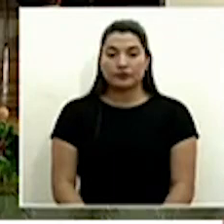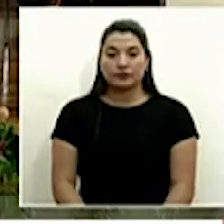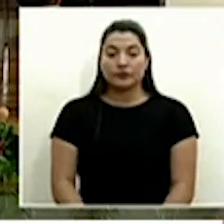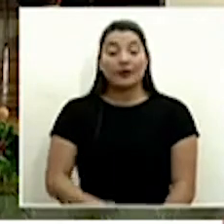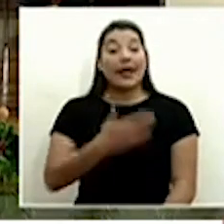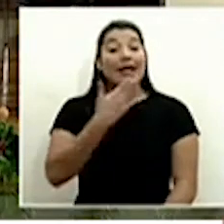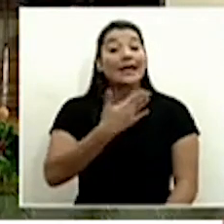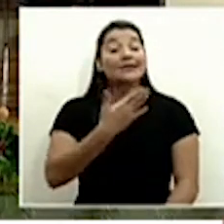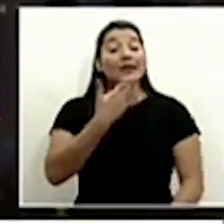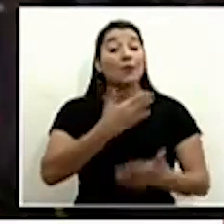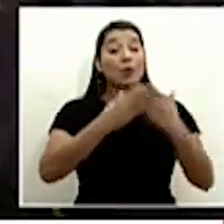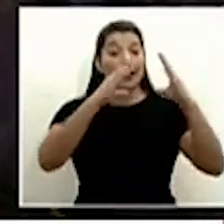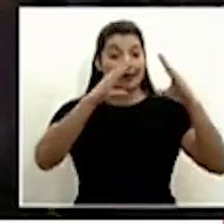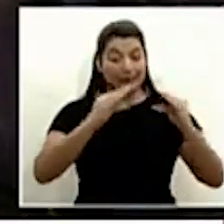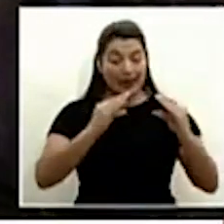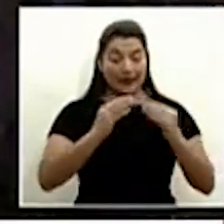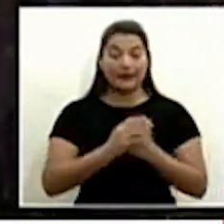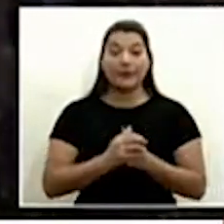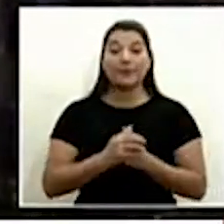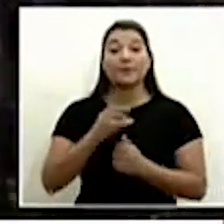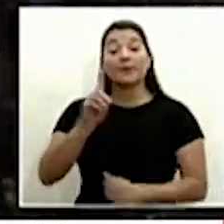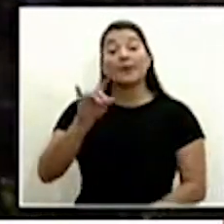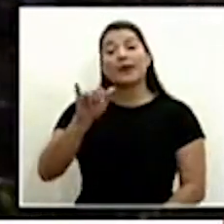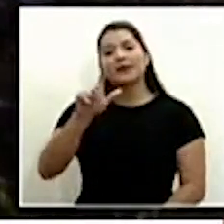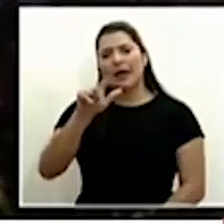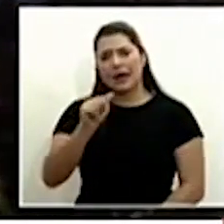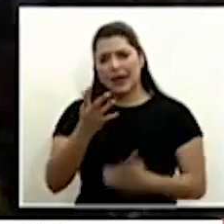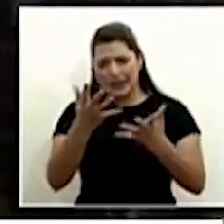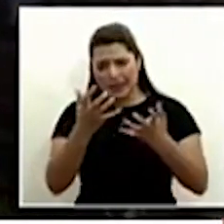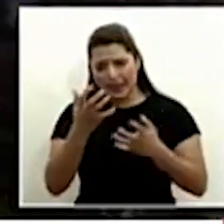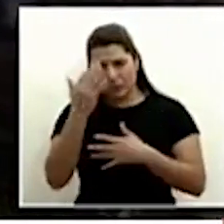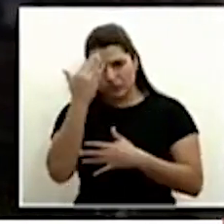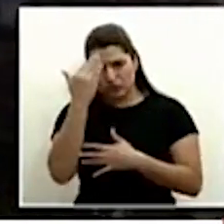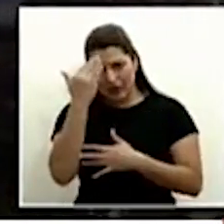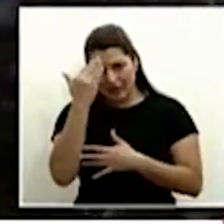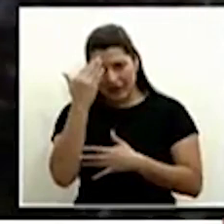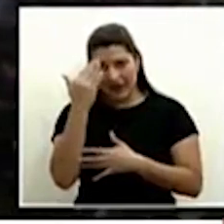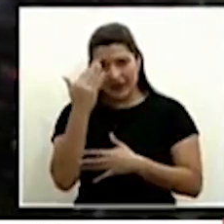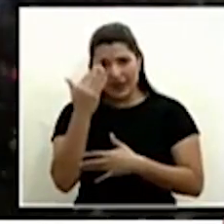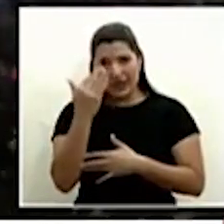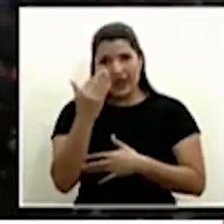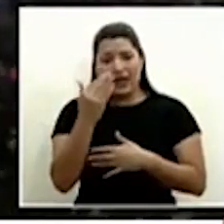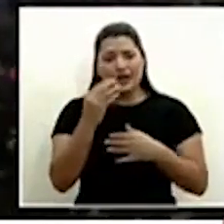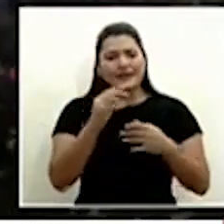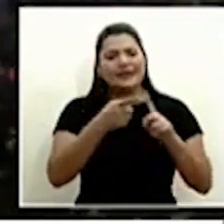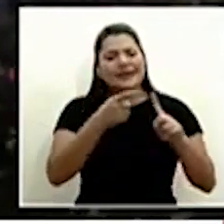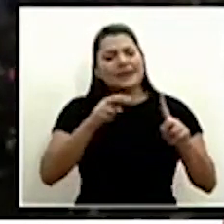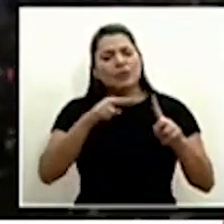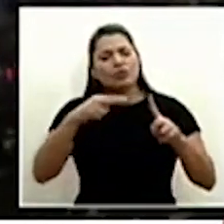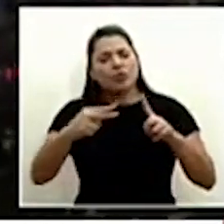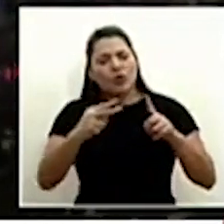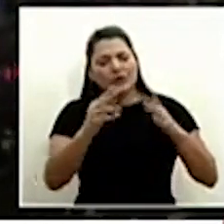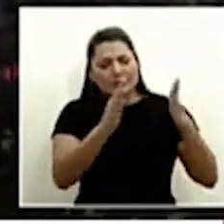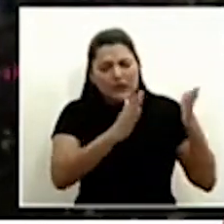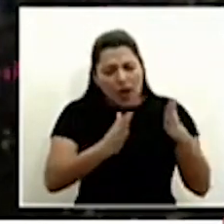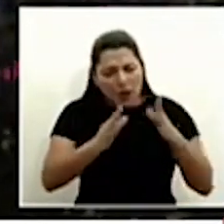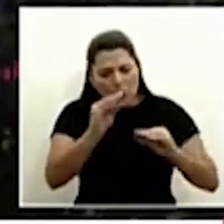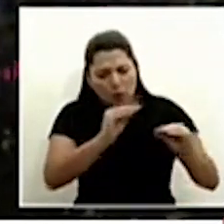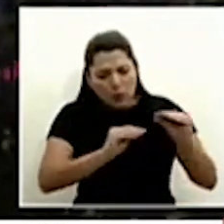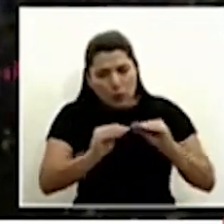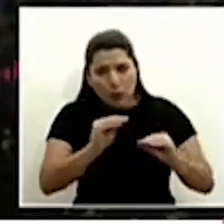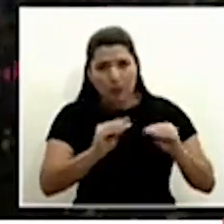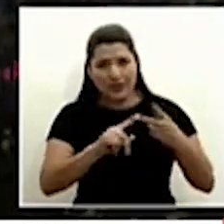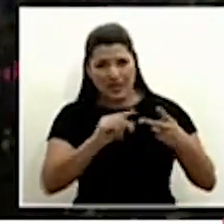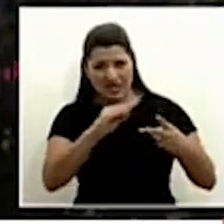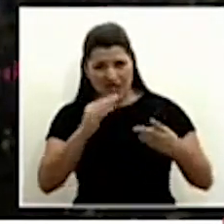gracias buenas tardes originalmente doña Díaz queríamos saber sintéticamente que tan sostenible va a ser logística y económicamente que los países vecinos